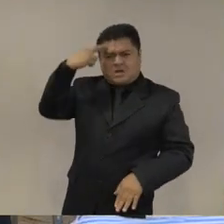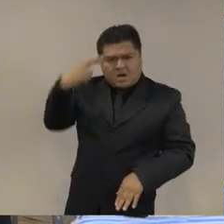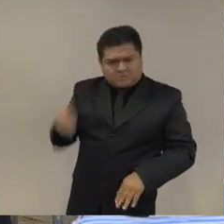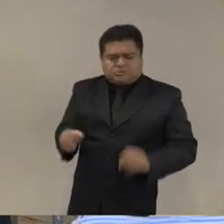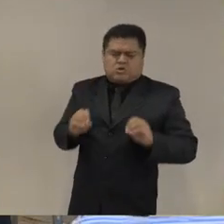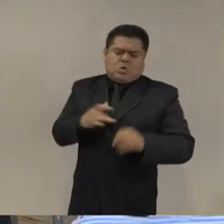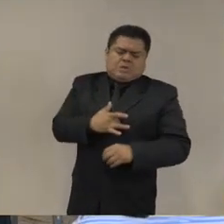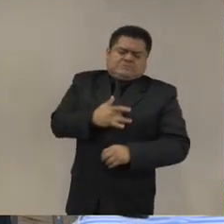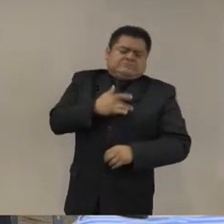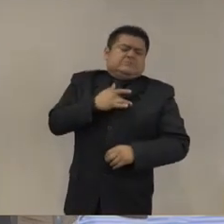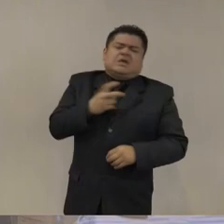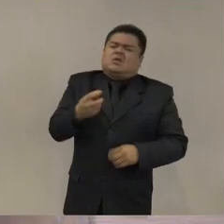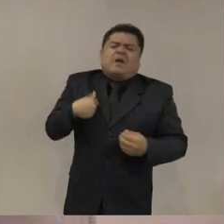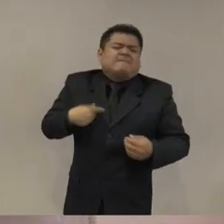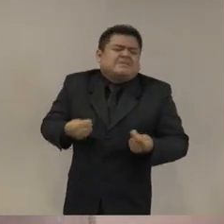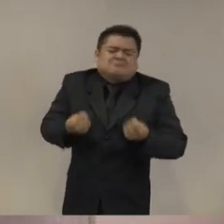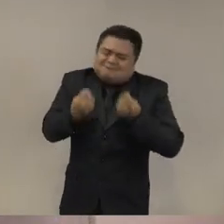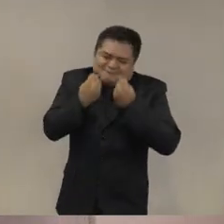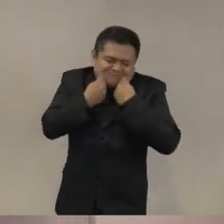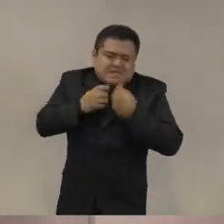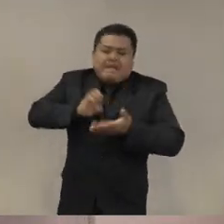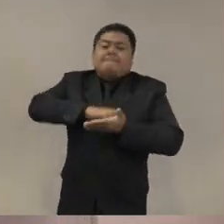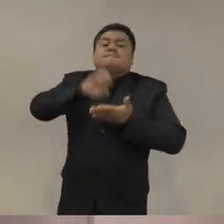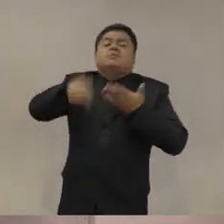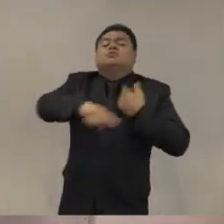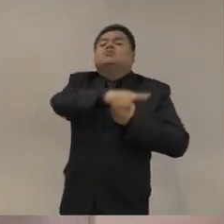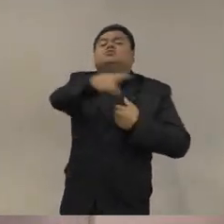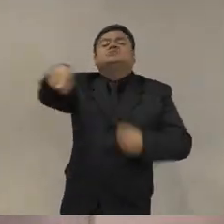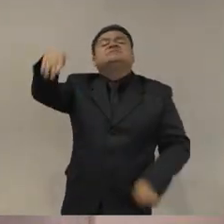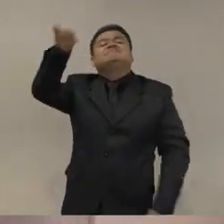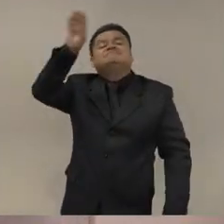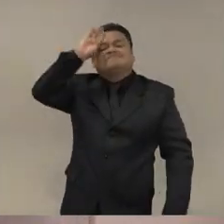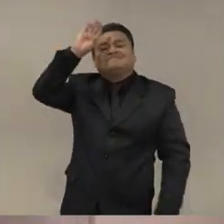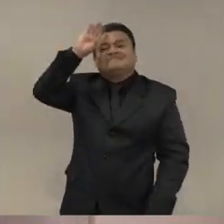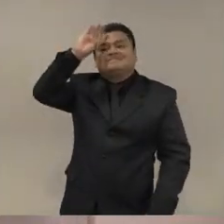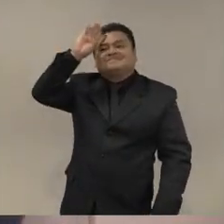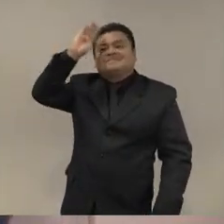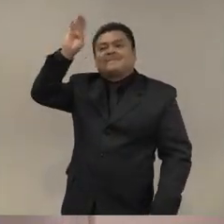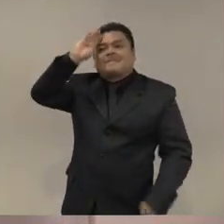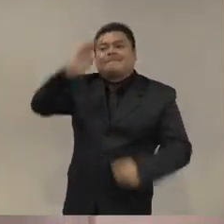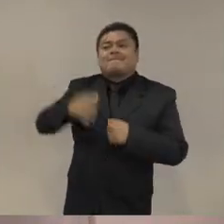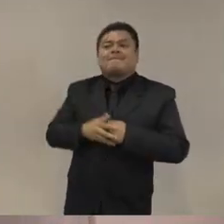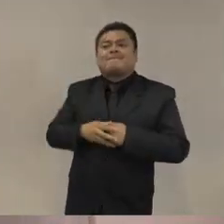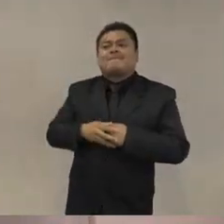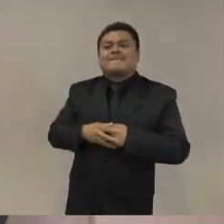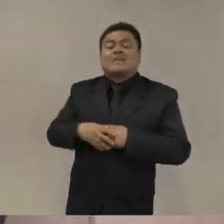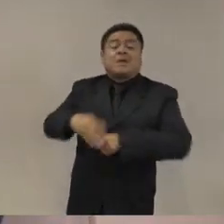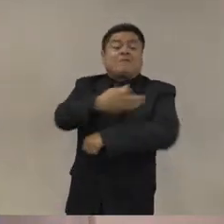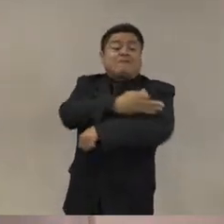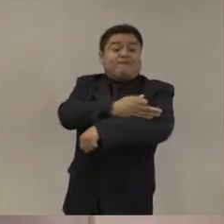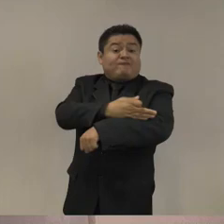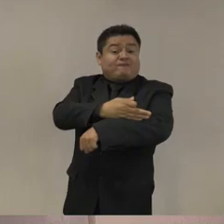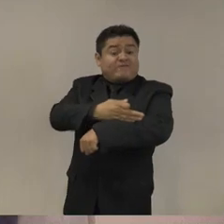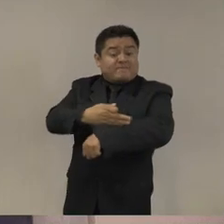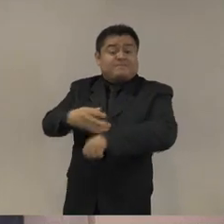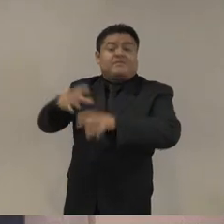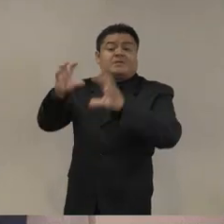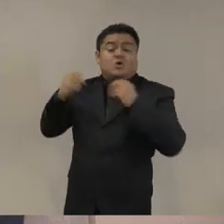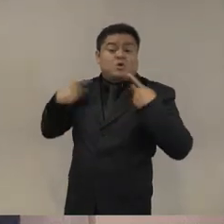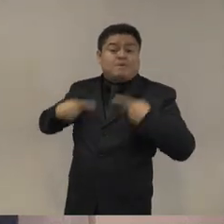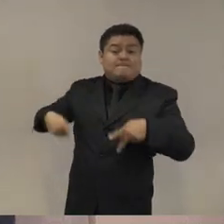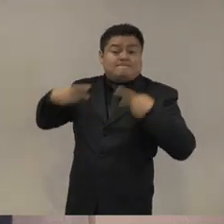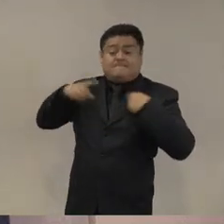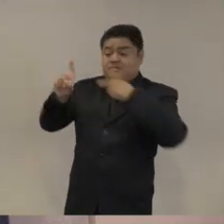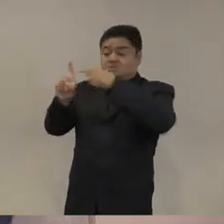emoción imagínense ustedes cualquier cualquier familiar al que le